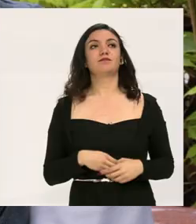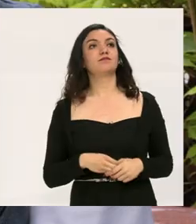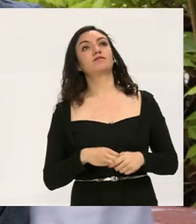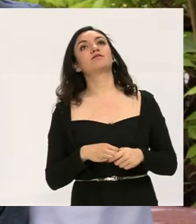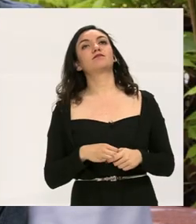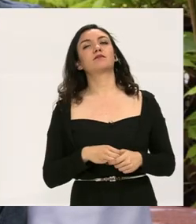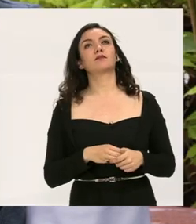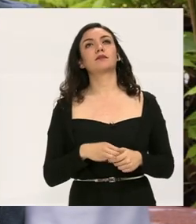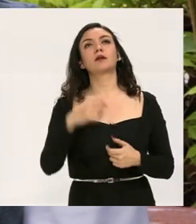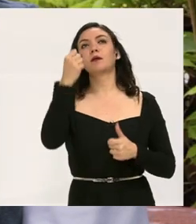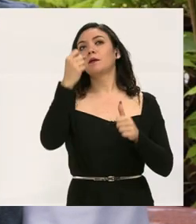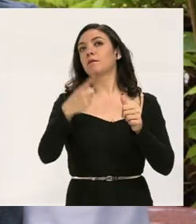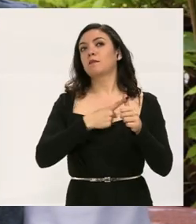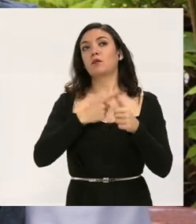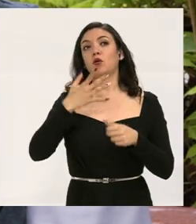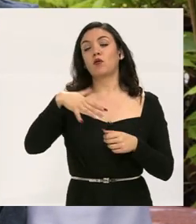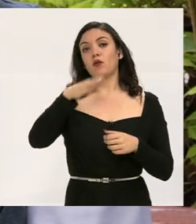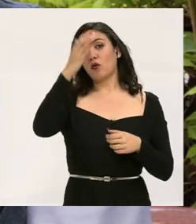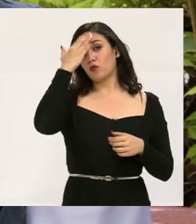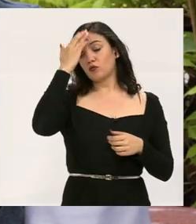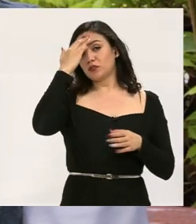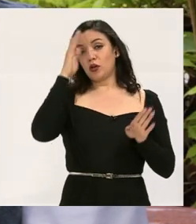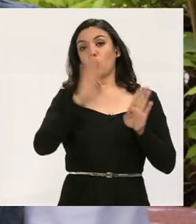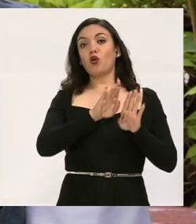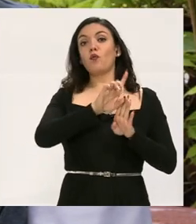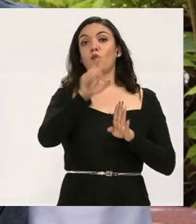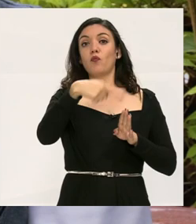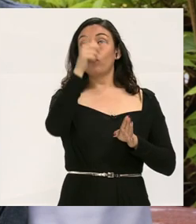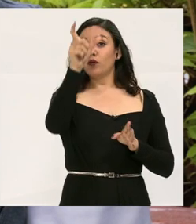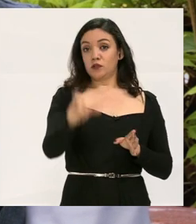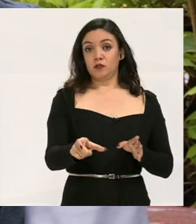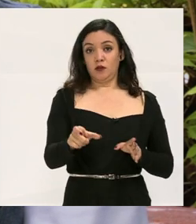Primero conocerlas, cómo son.